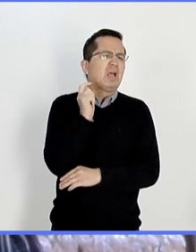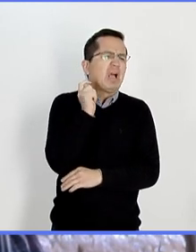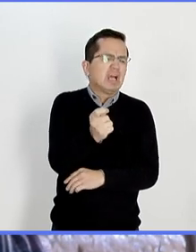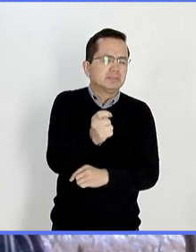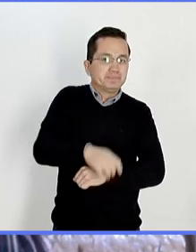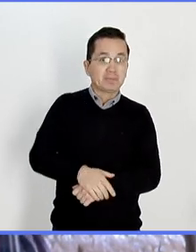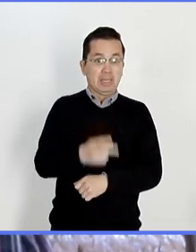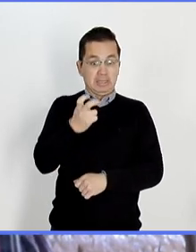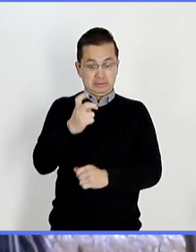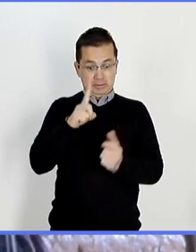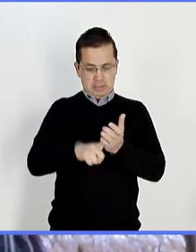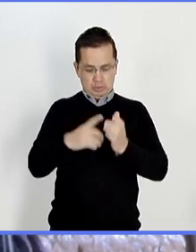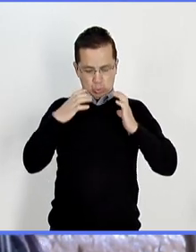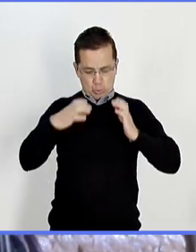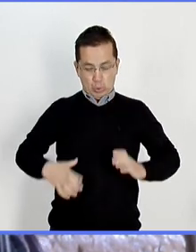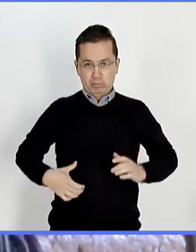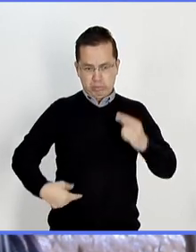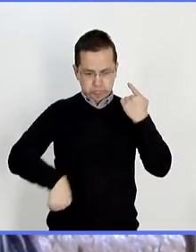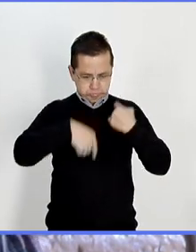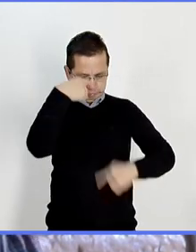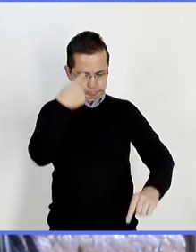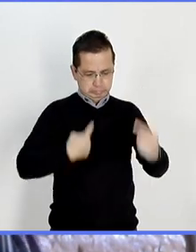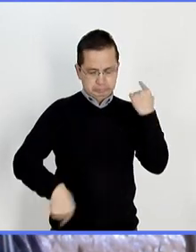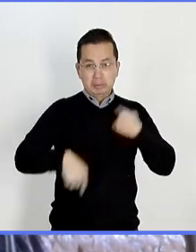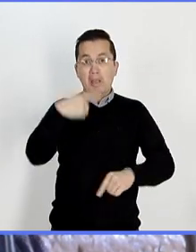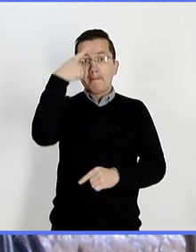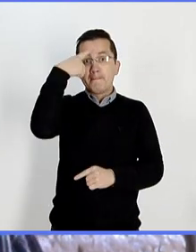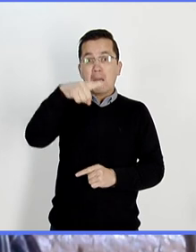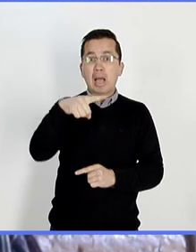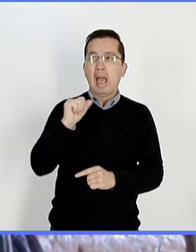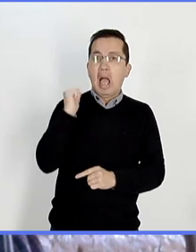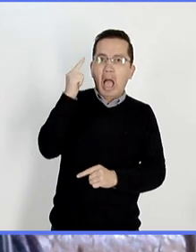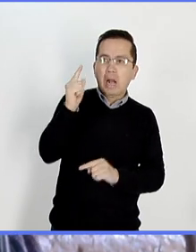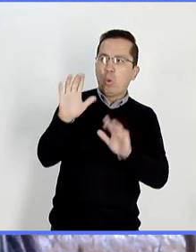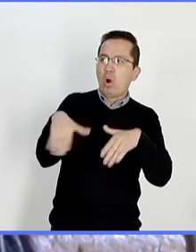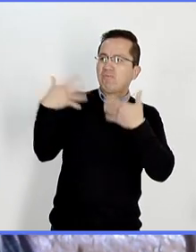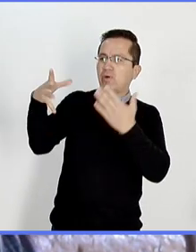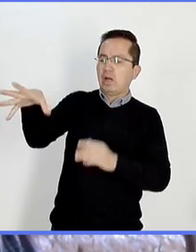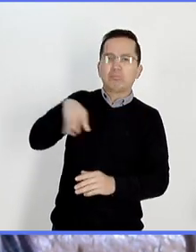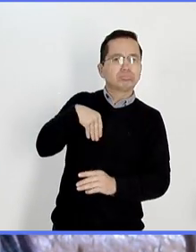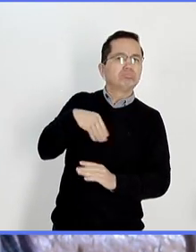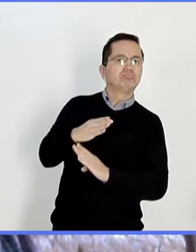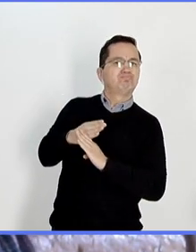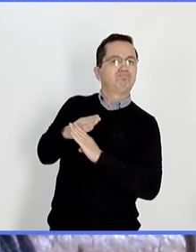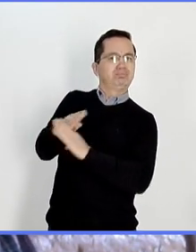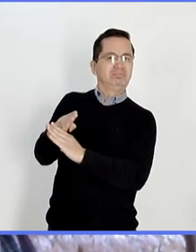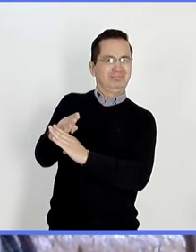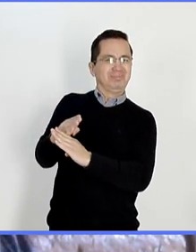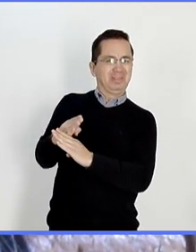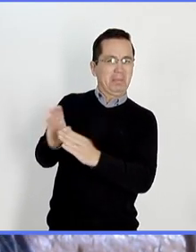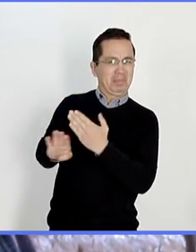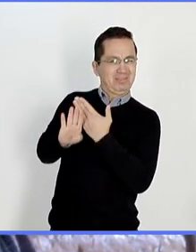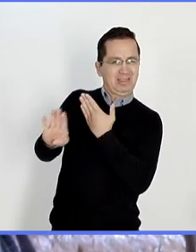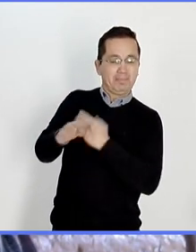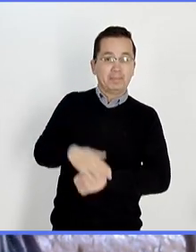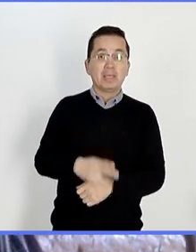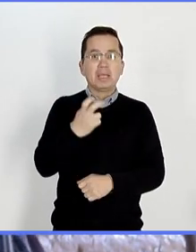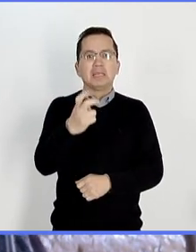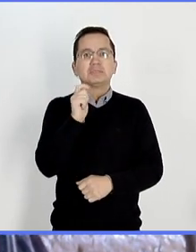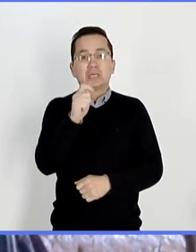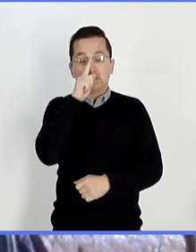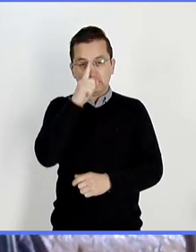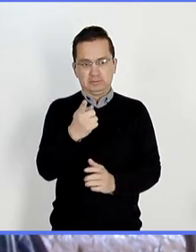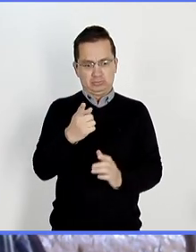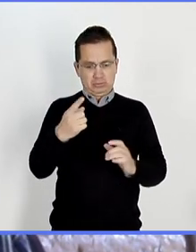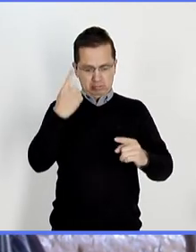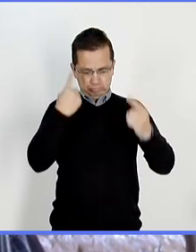organismo encargada de protegernos contra las infecciones y otros agentes patógenos. El sistema inmunológico es una